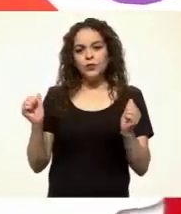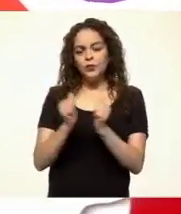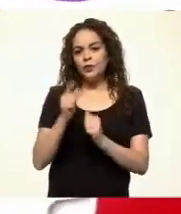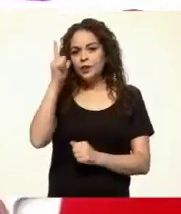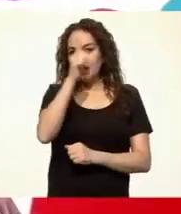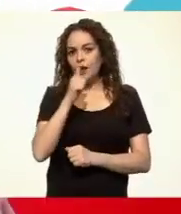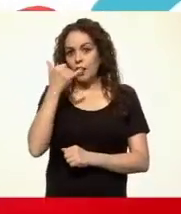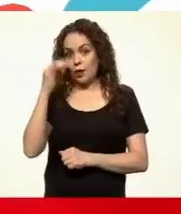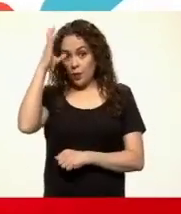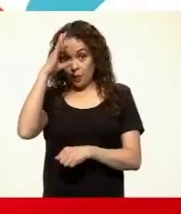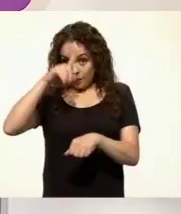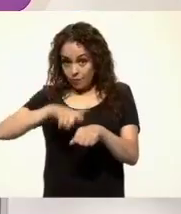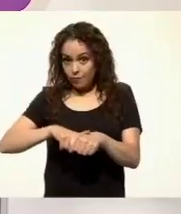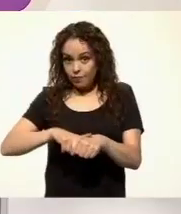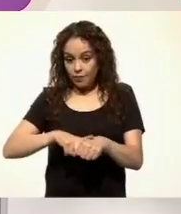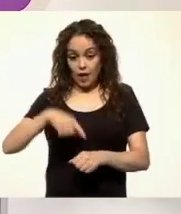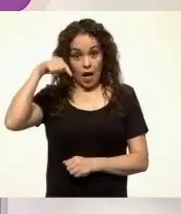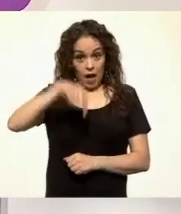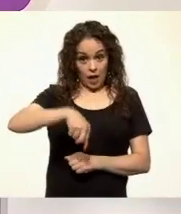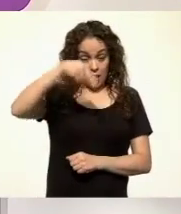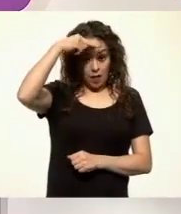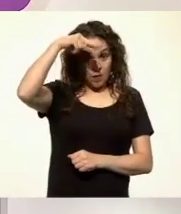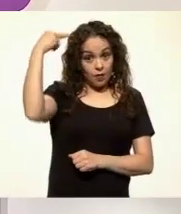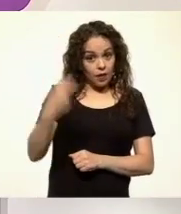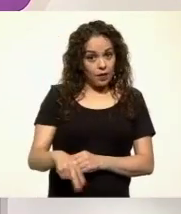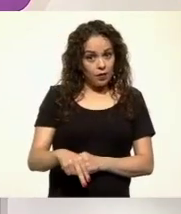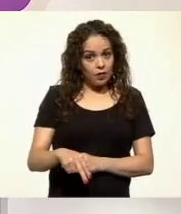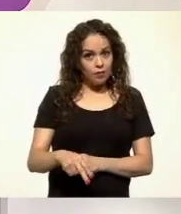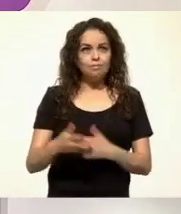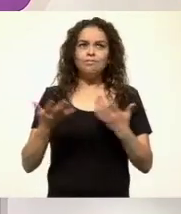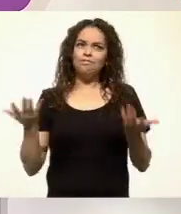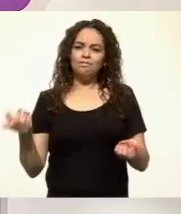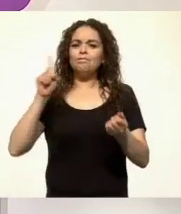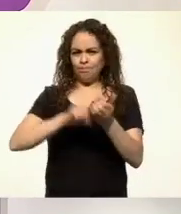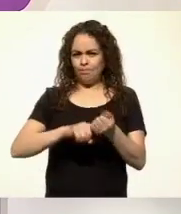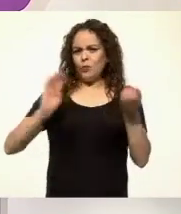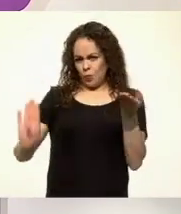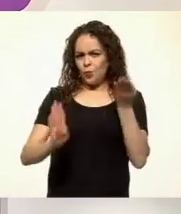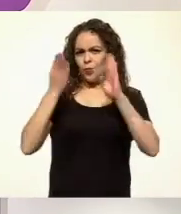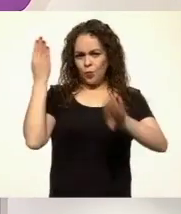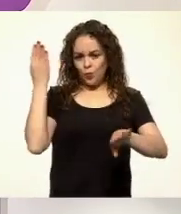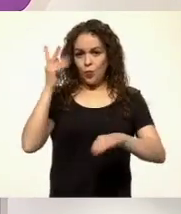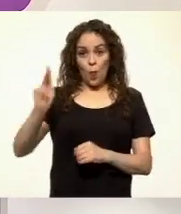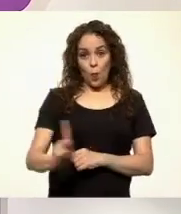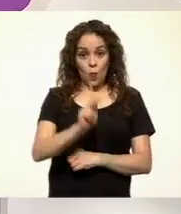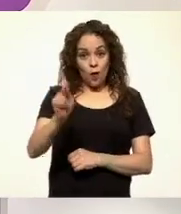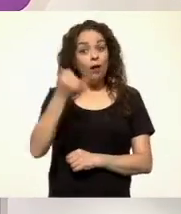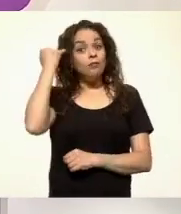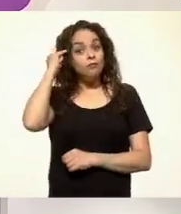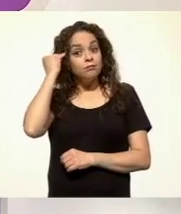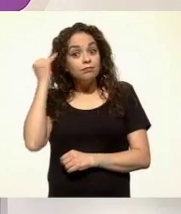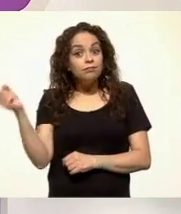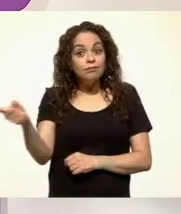cultura? Y en México, bueno, en realidad en todo el mundo, los pueblos originarios han